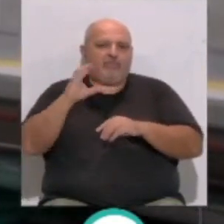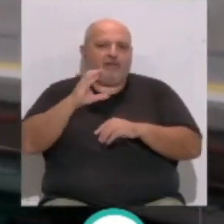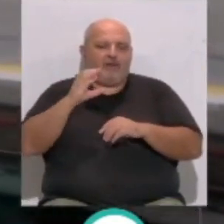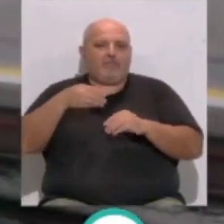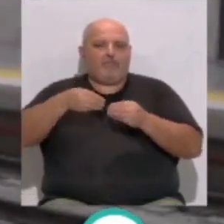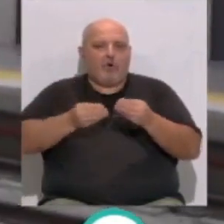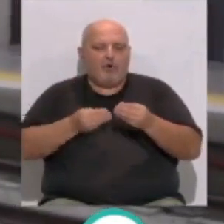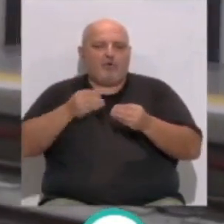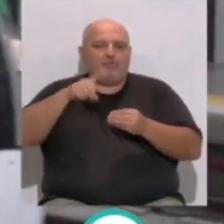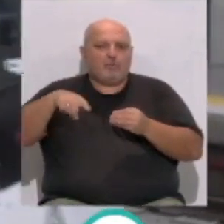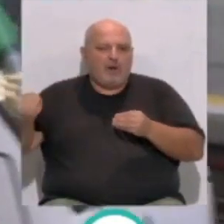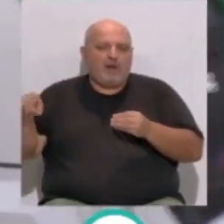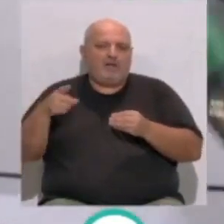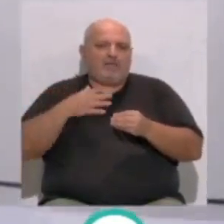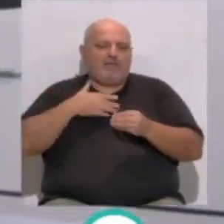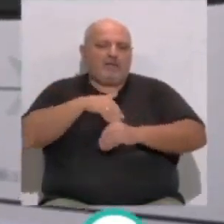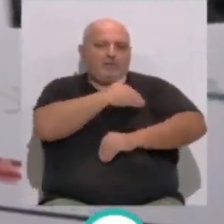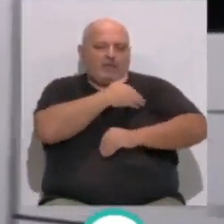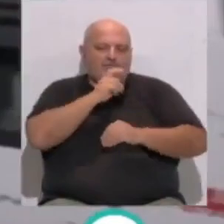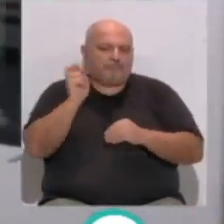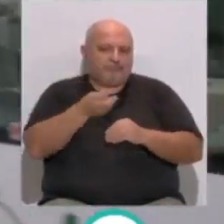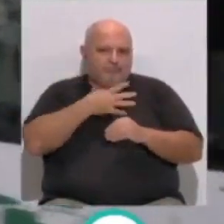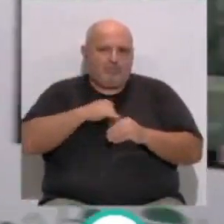bono tren, abonos mensuales y el abono de estudiantes.